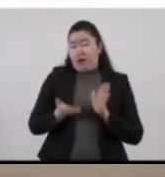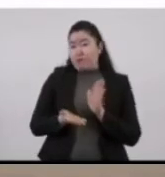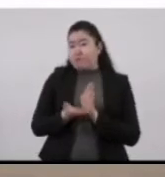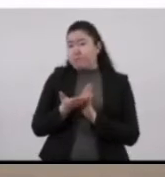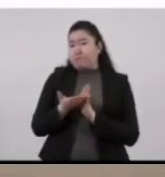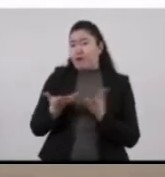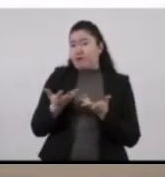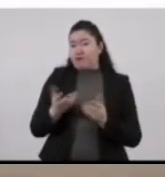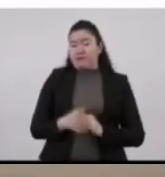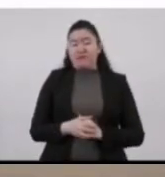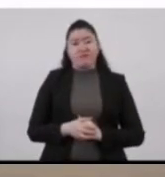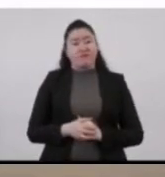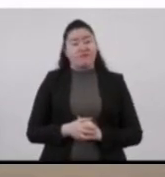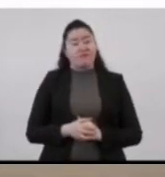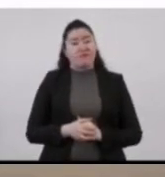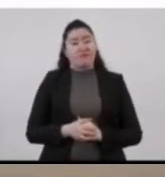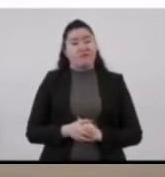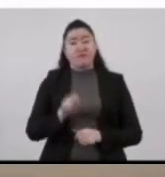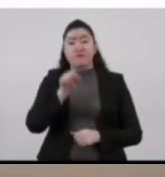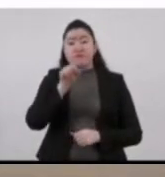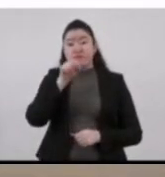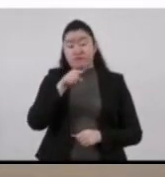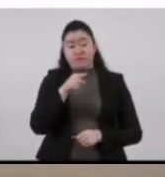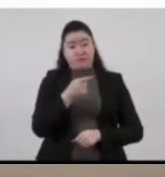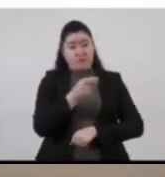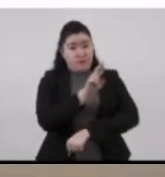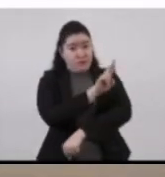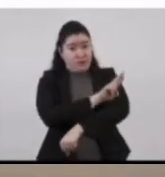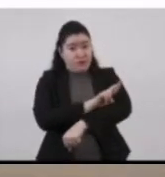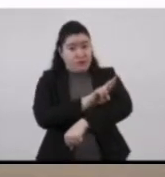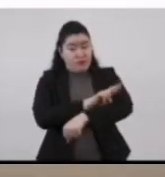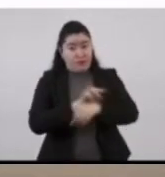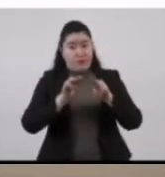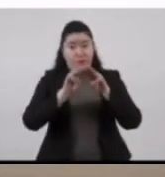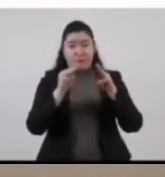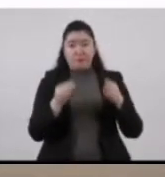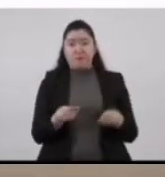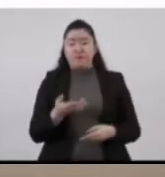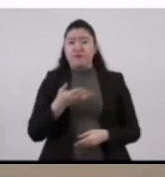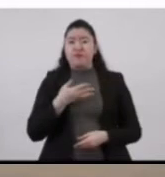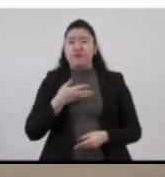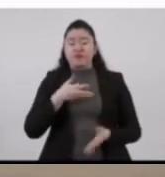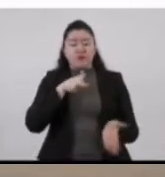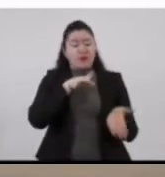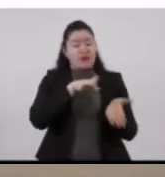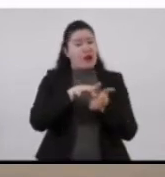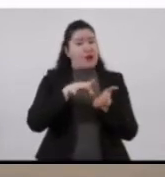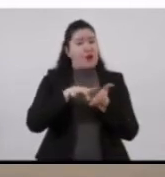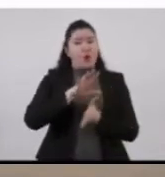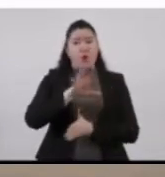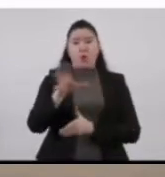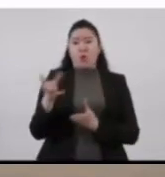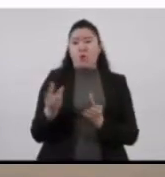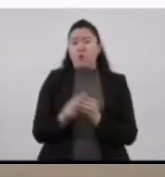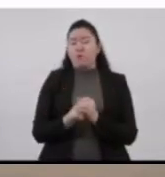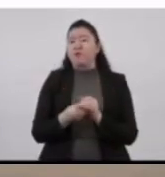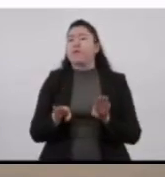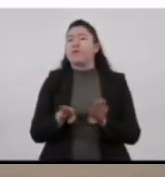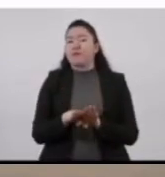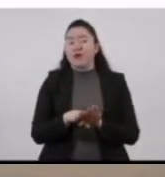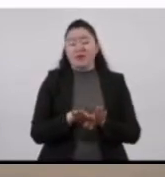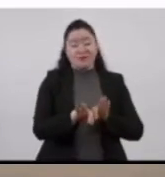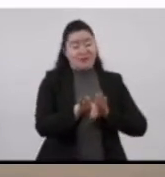se mantiene en la mesa centralizada de trámites un apoyo integral a través del empleo y